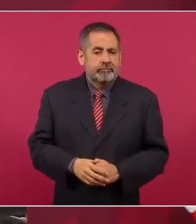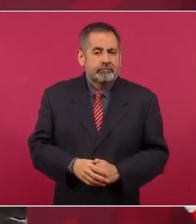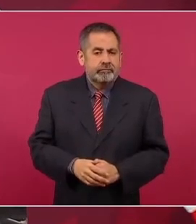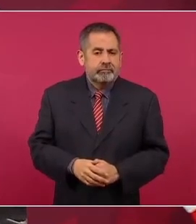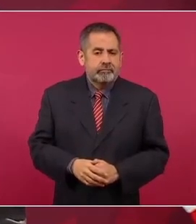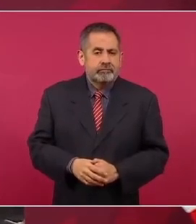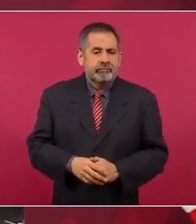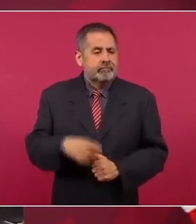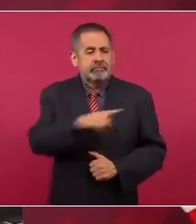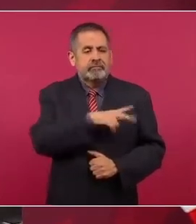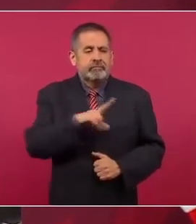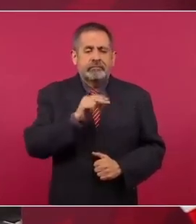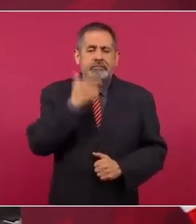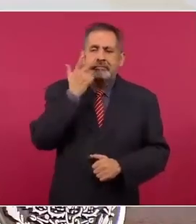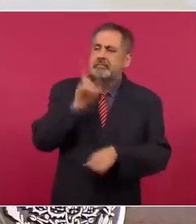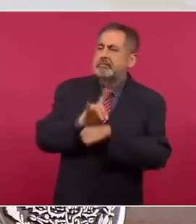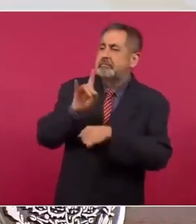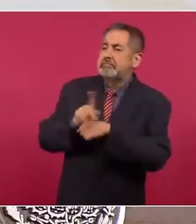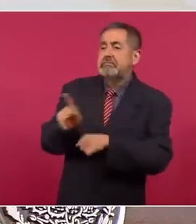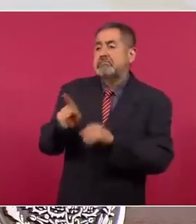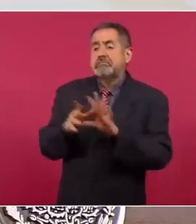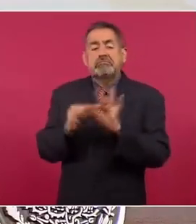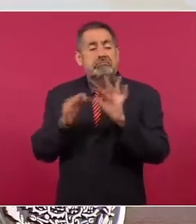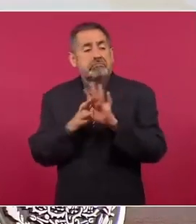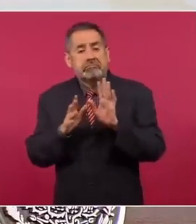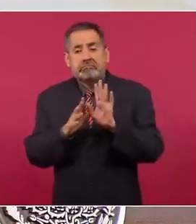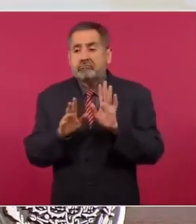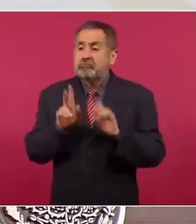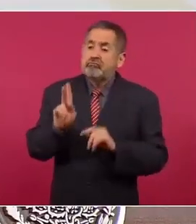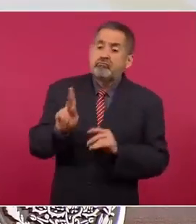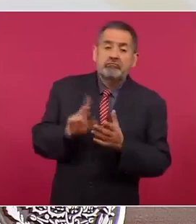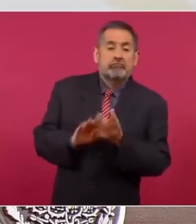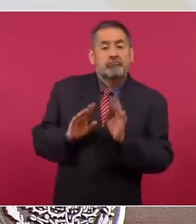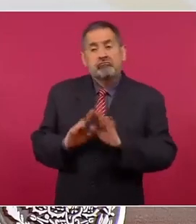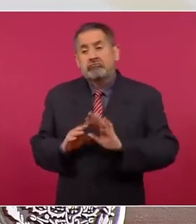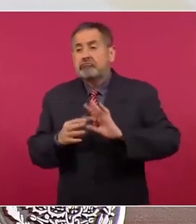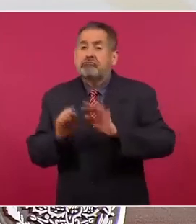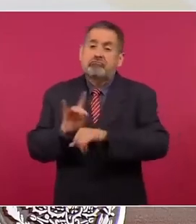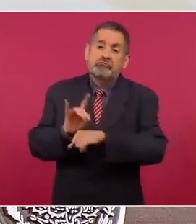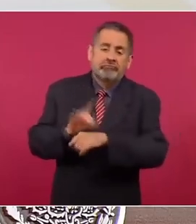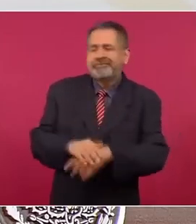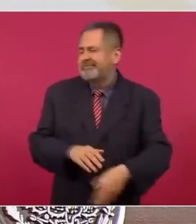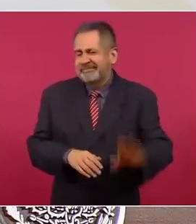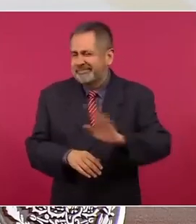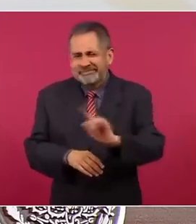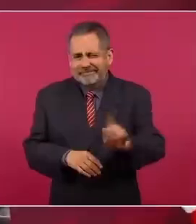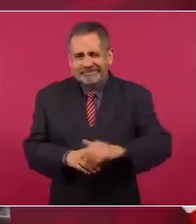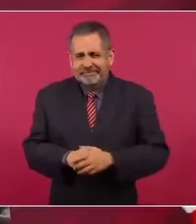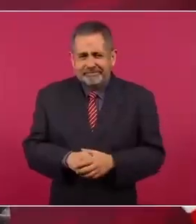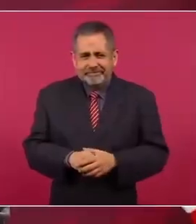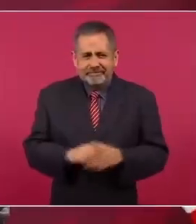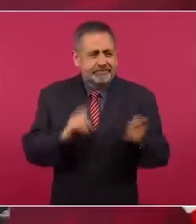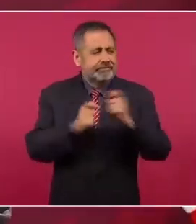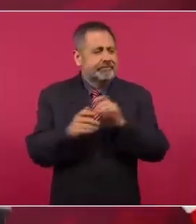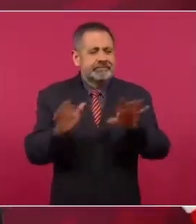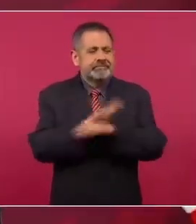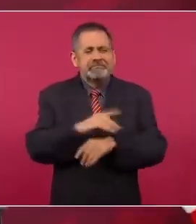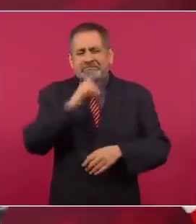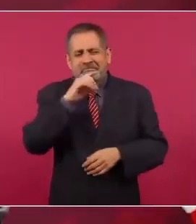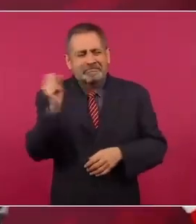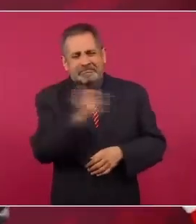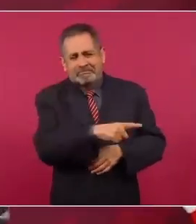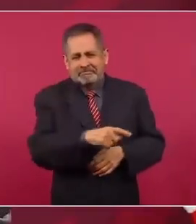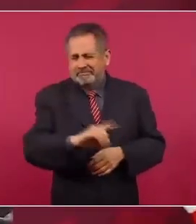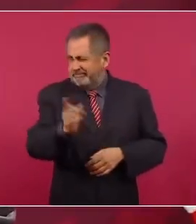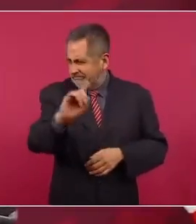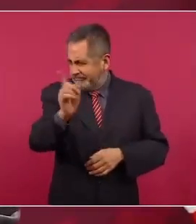no simulación, no gatopardismo, eso de que en apariencia las cosas cambian para seguir igual. No,